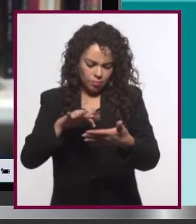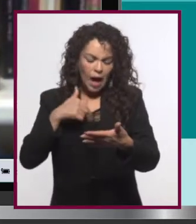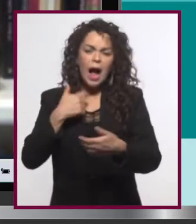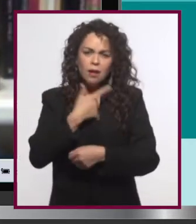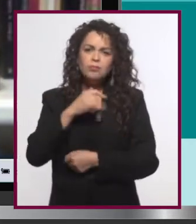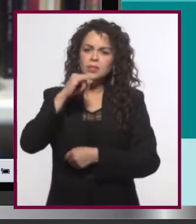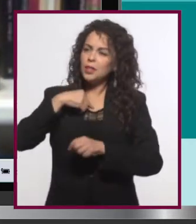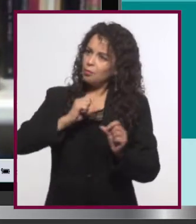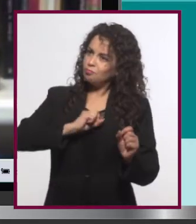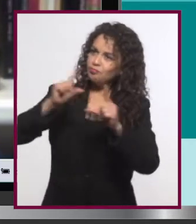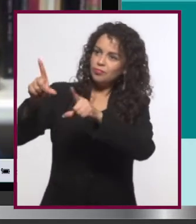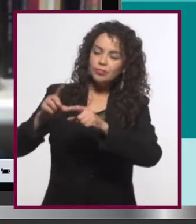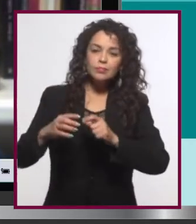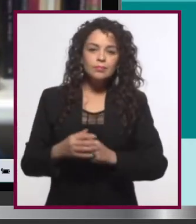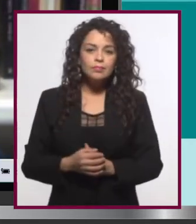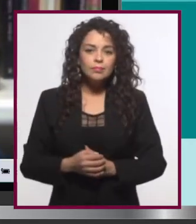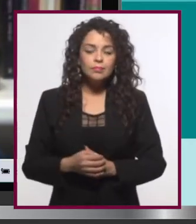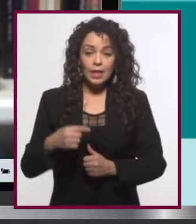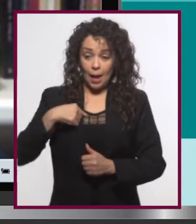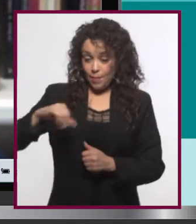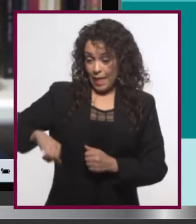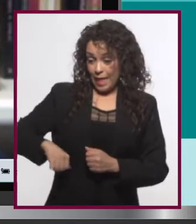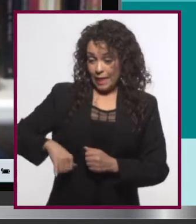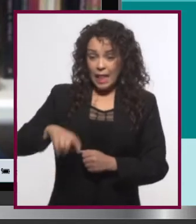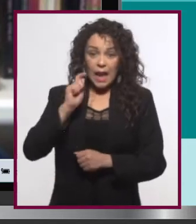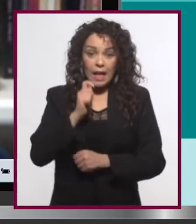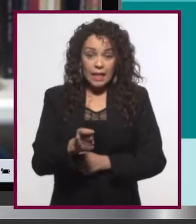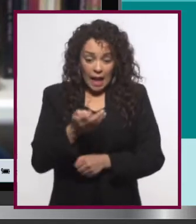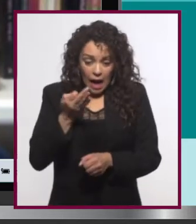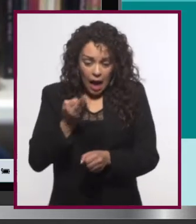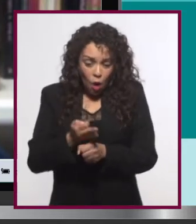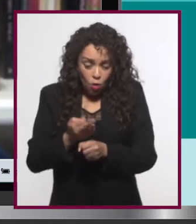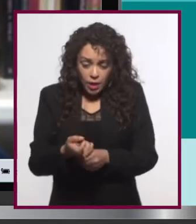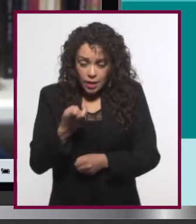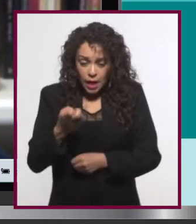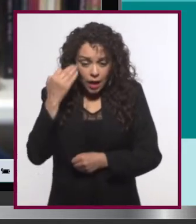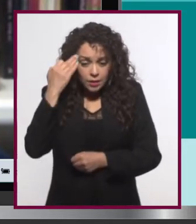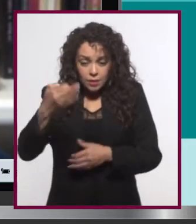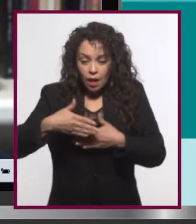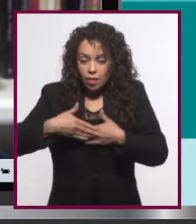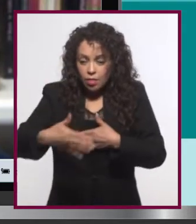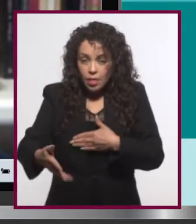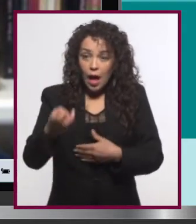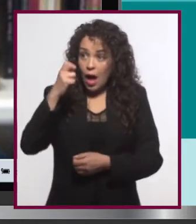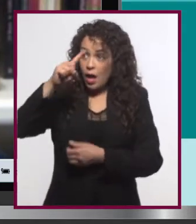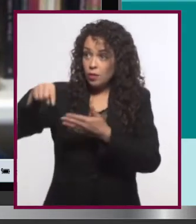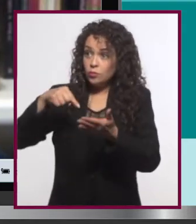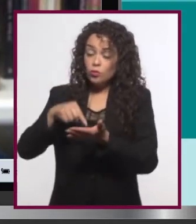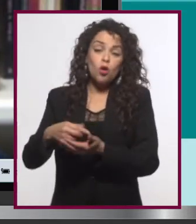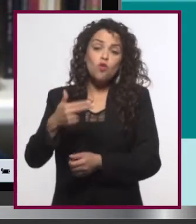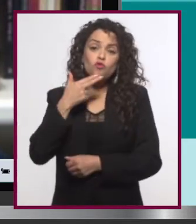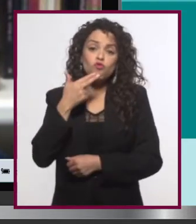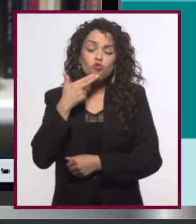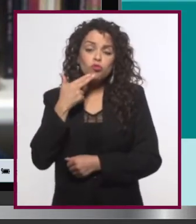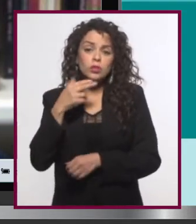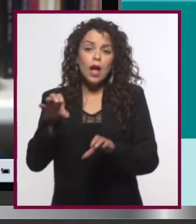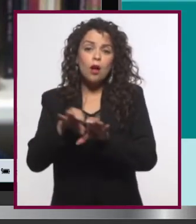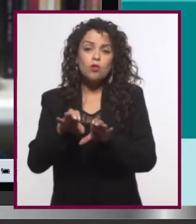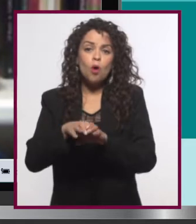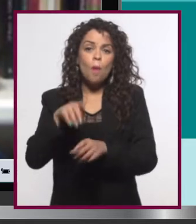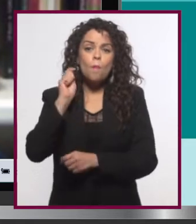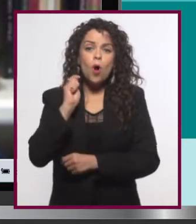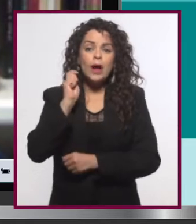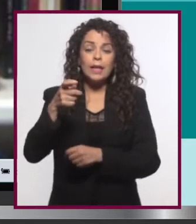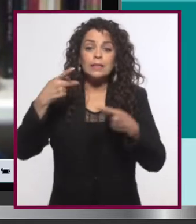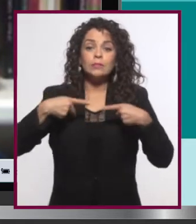gusta y aparece también. Lo que me interesa es que ahora en esta etapa, pues que el sitio funcione como una